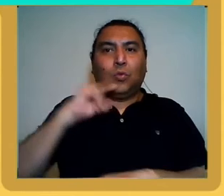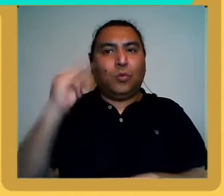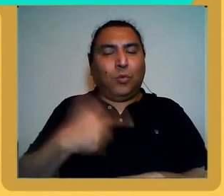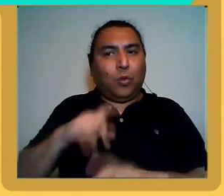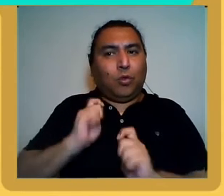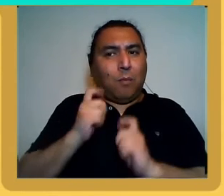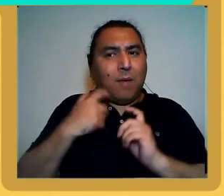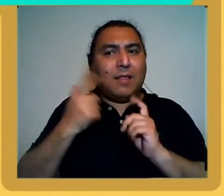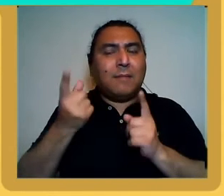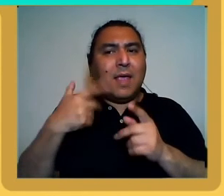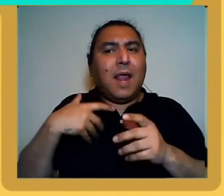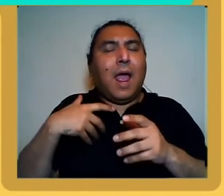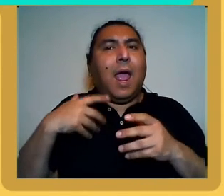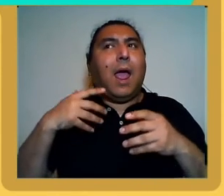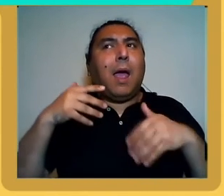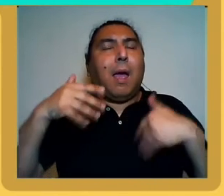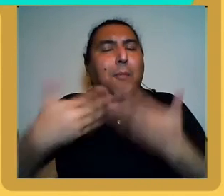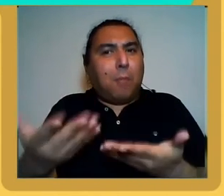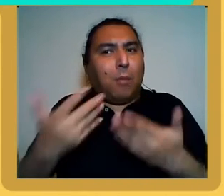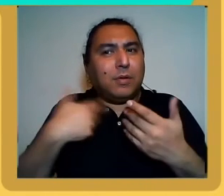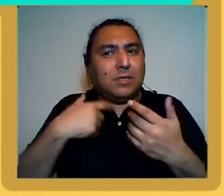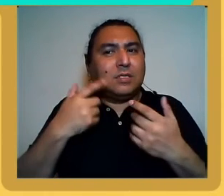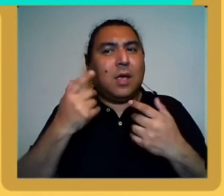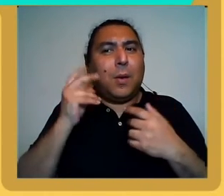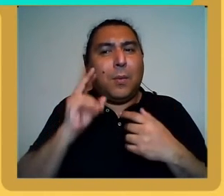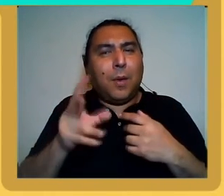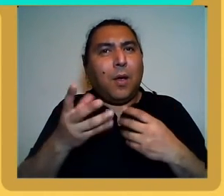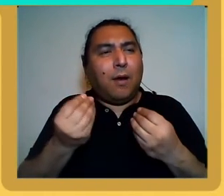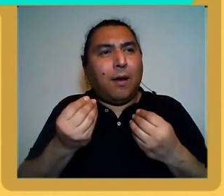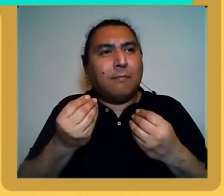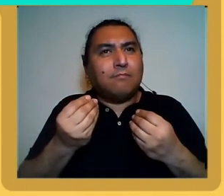la globalización, se empezaba a ver insistentemente,